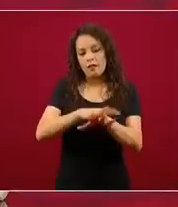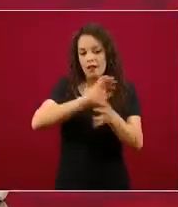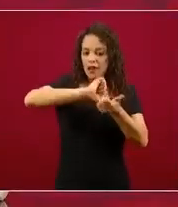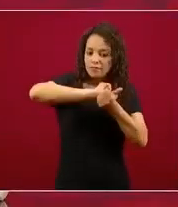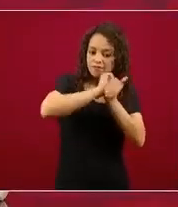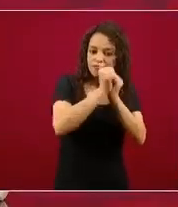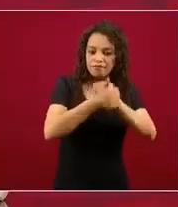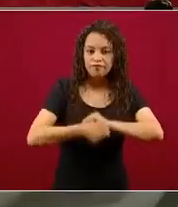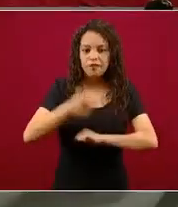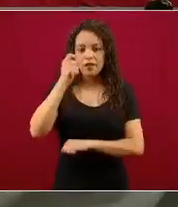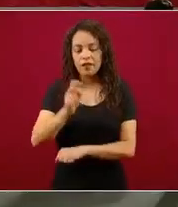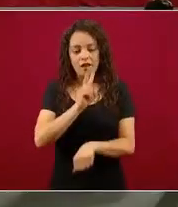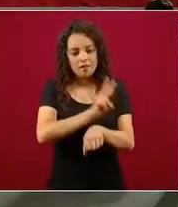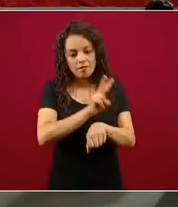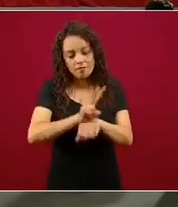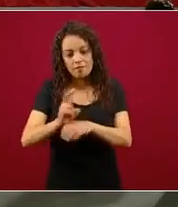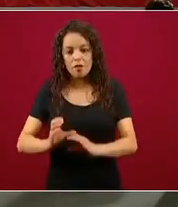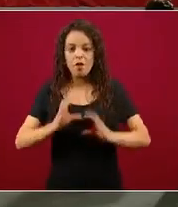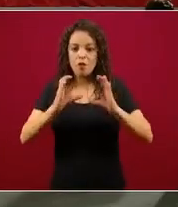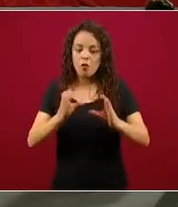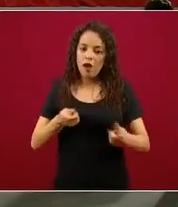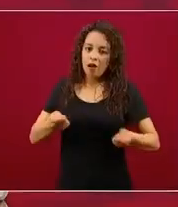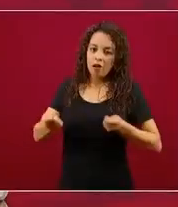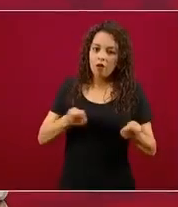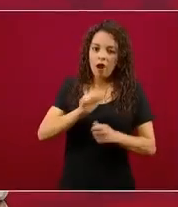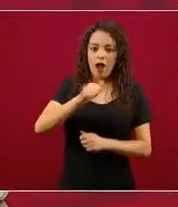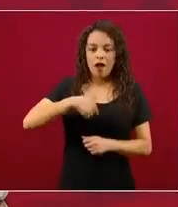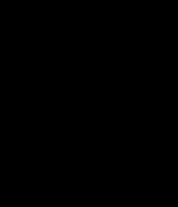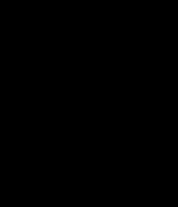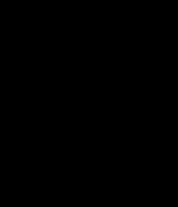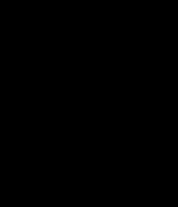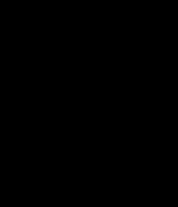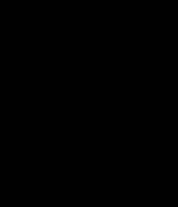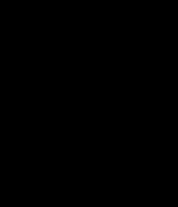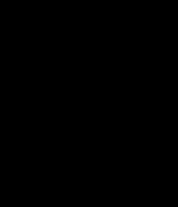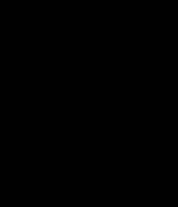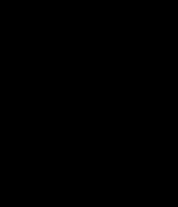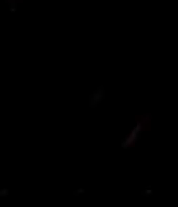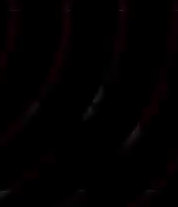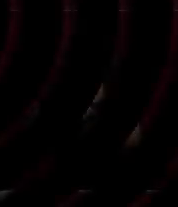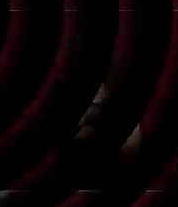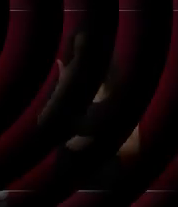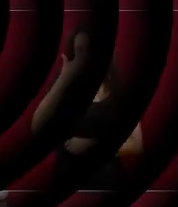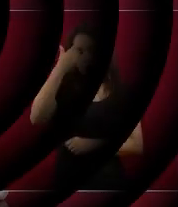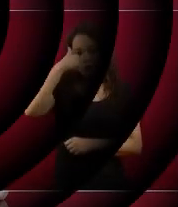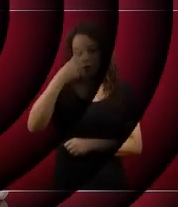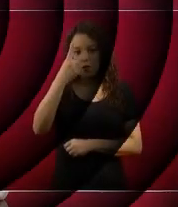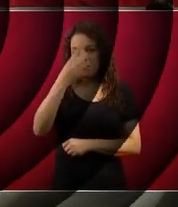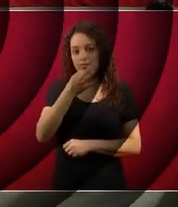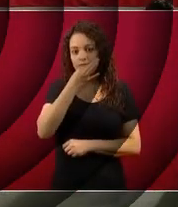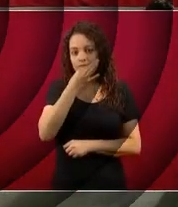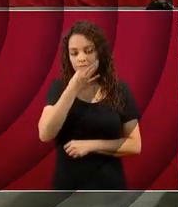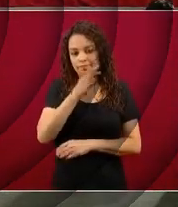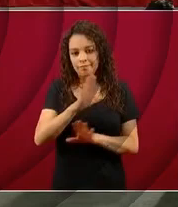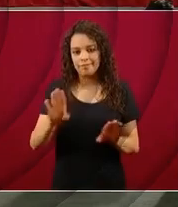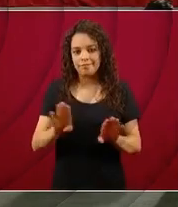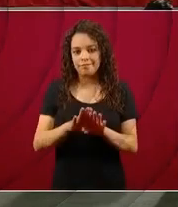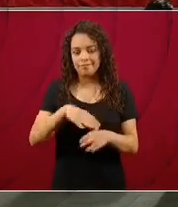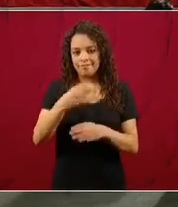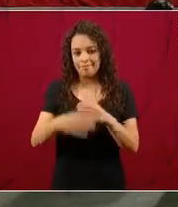prevención y control. Son las 20 horas con un minuto. Muchas gracias por su atención. Continuamos mañana sábado. Gracias.